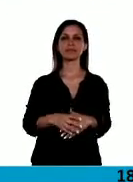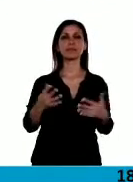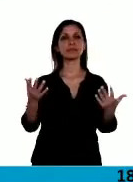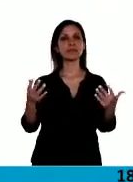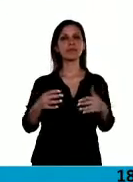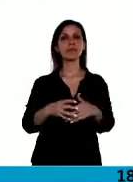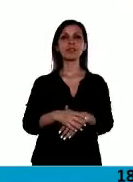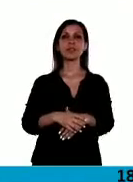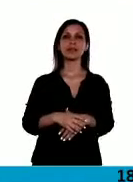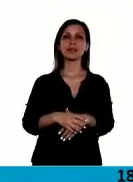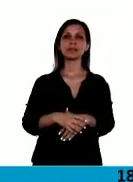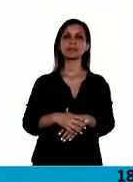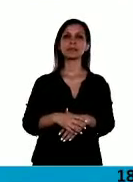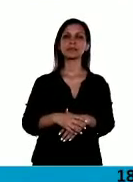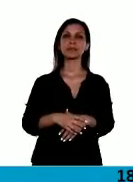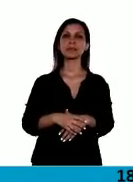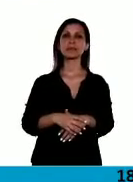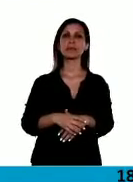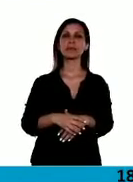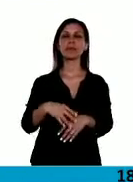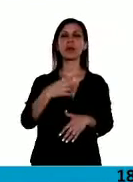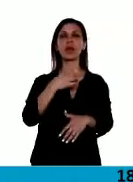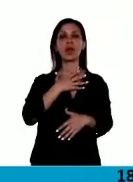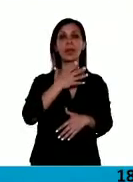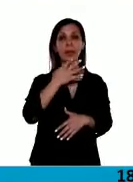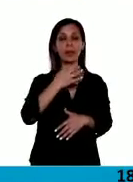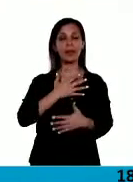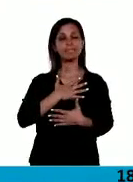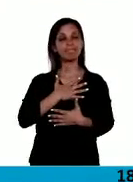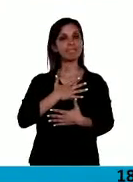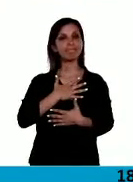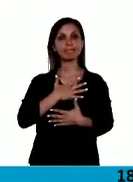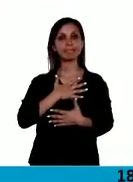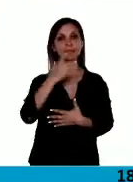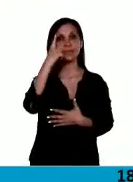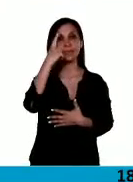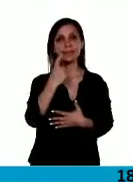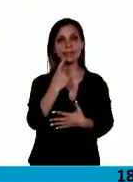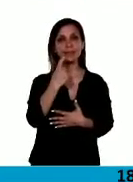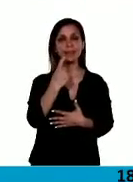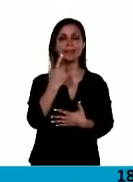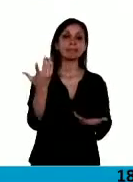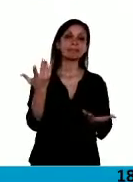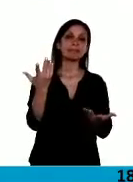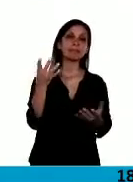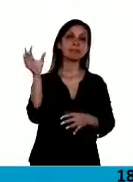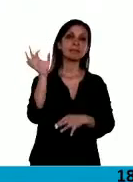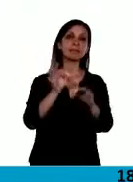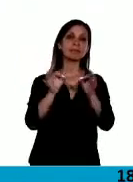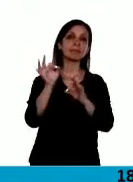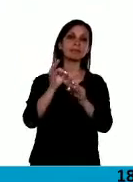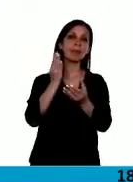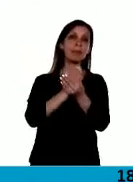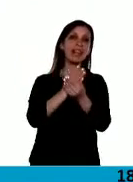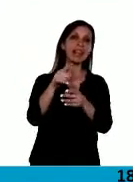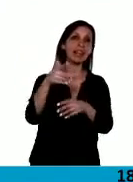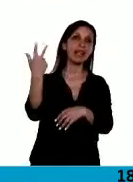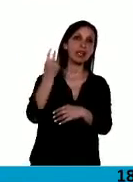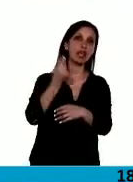con una profunda tristeza, ver que no se puede tratar este expediente porque